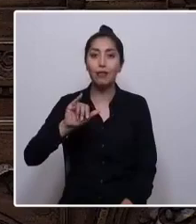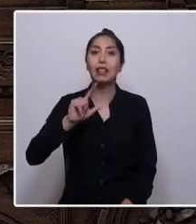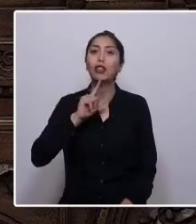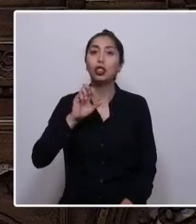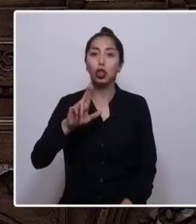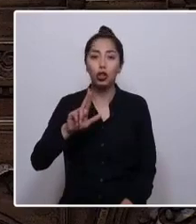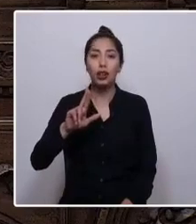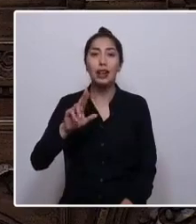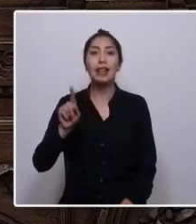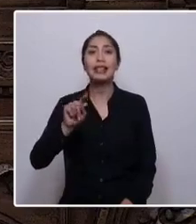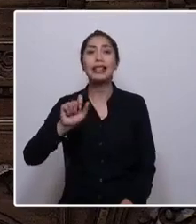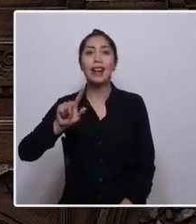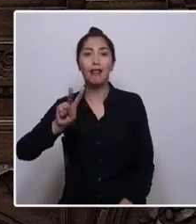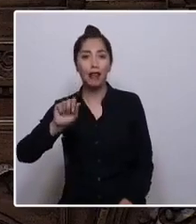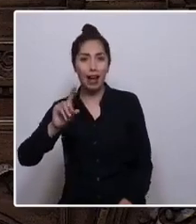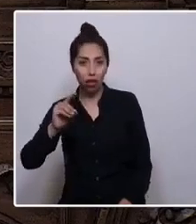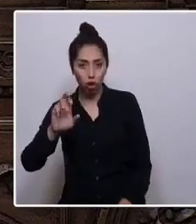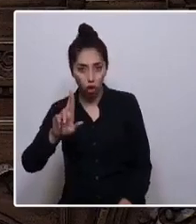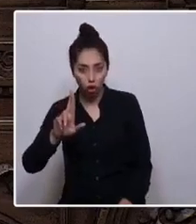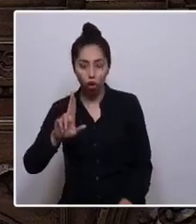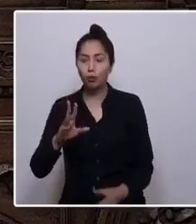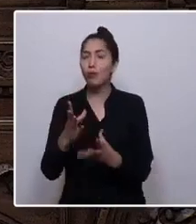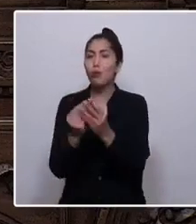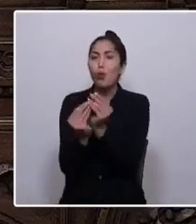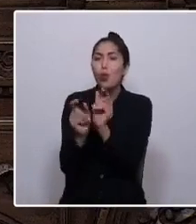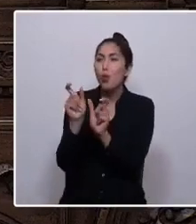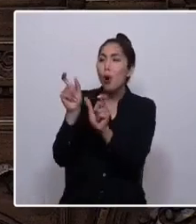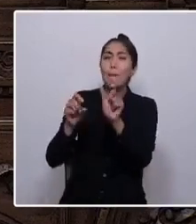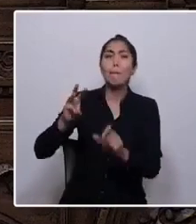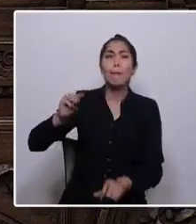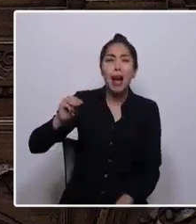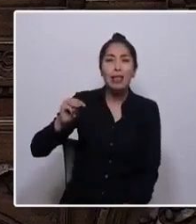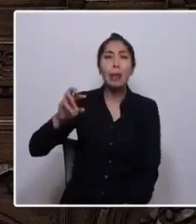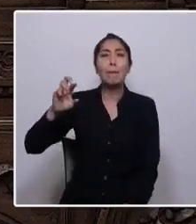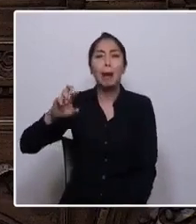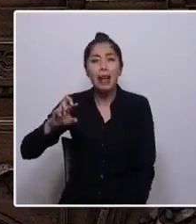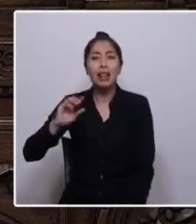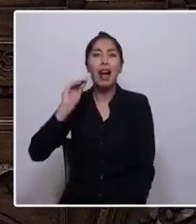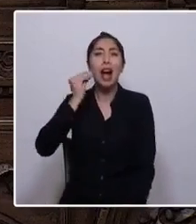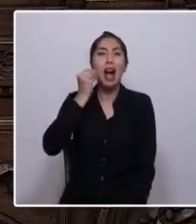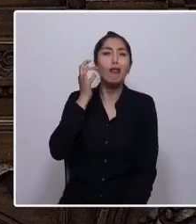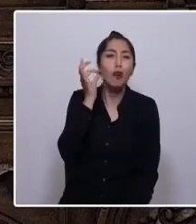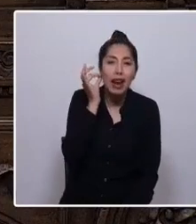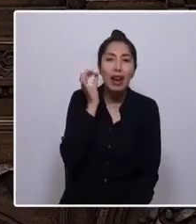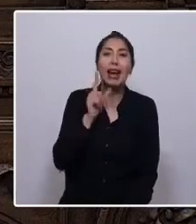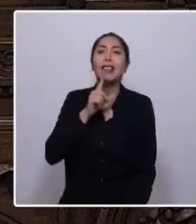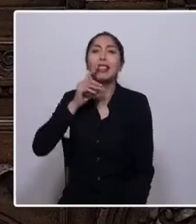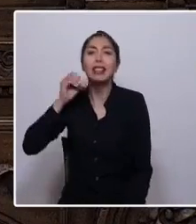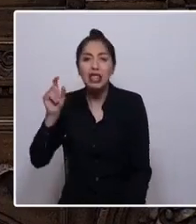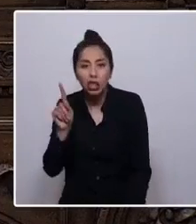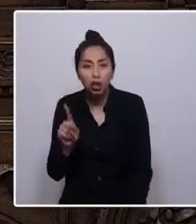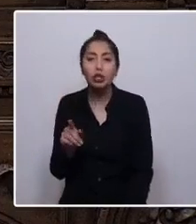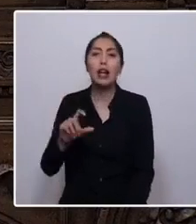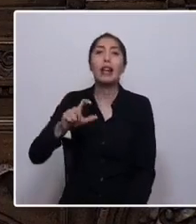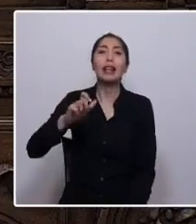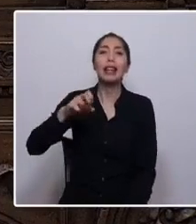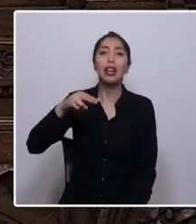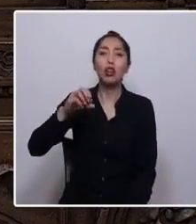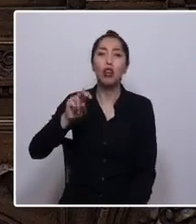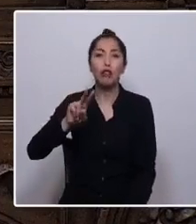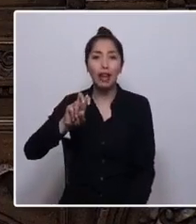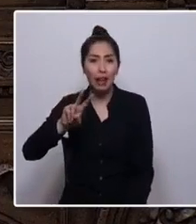Es por miles de nuestras madres, padres, abuelas, tíos, por Genoveva, por Sergio,